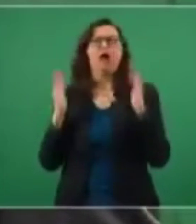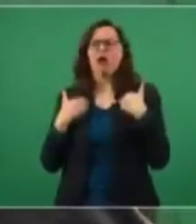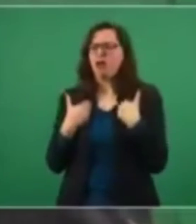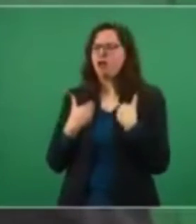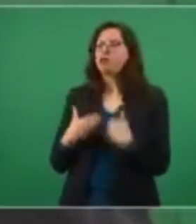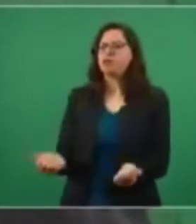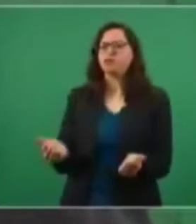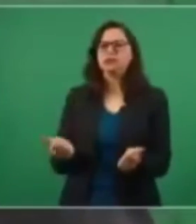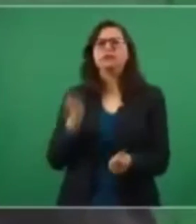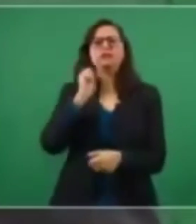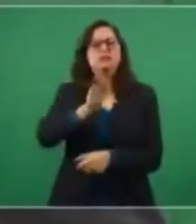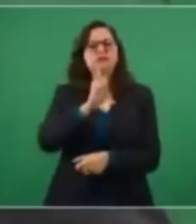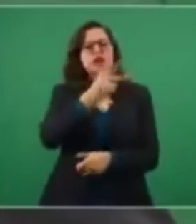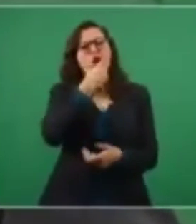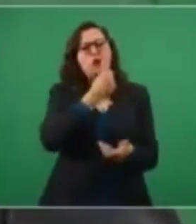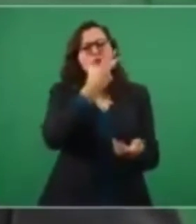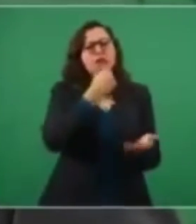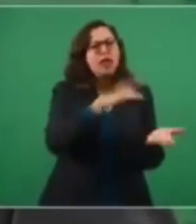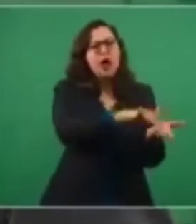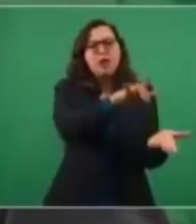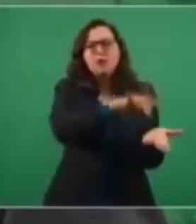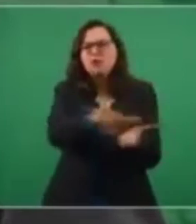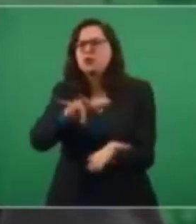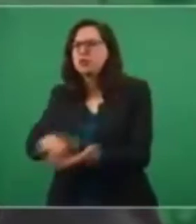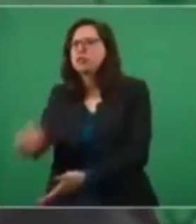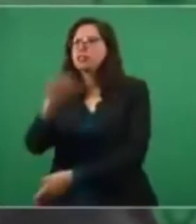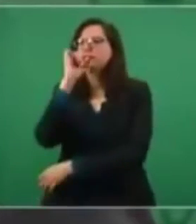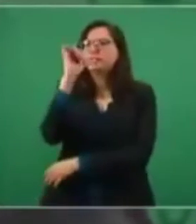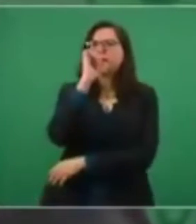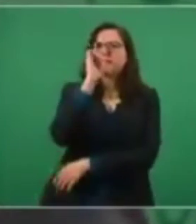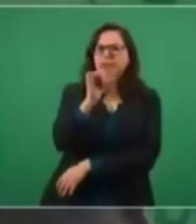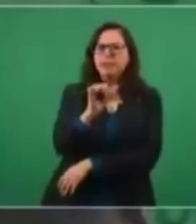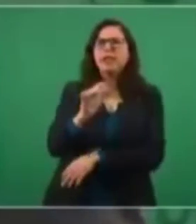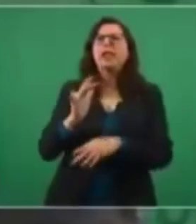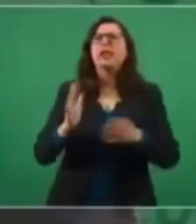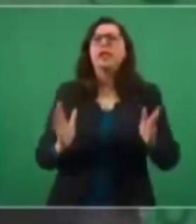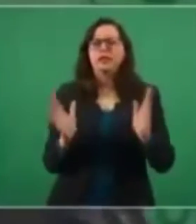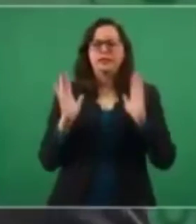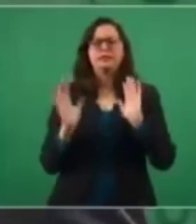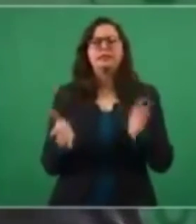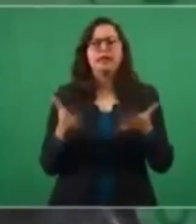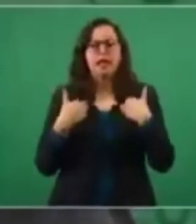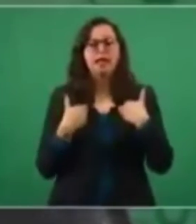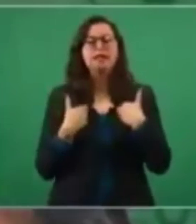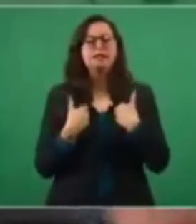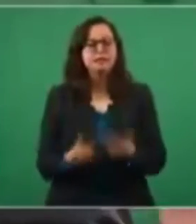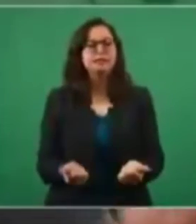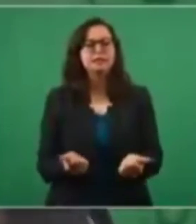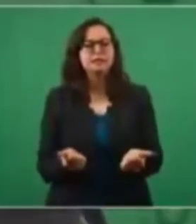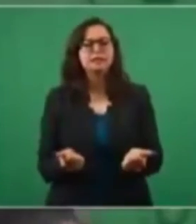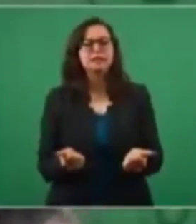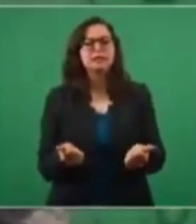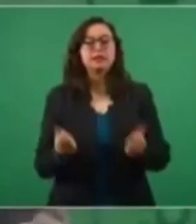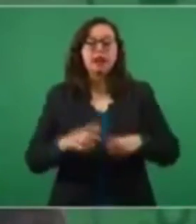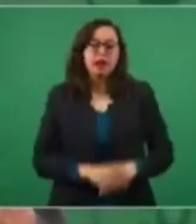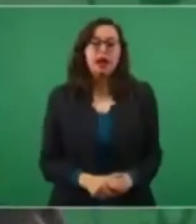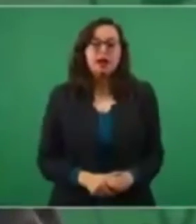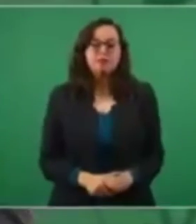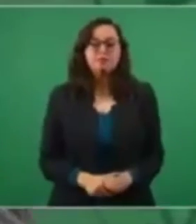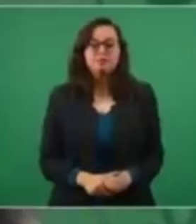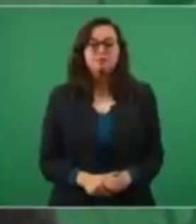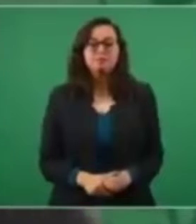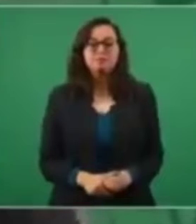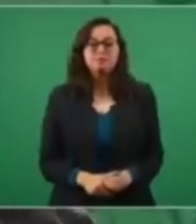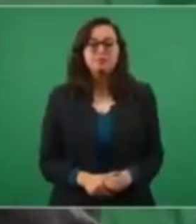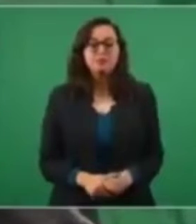Pero yo cuando se habla de rompe el pacto, pues ya lo estoy rompiendo, el